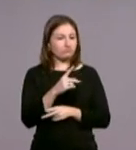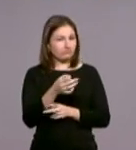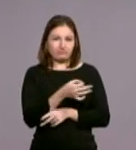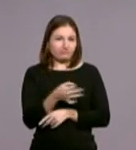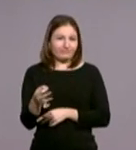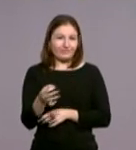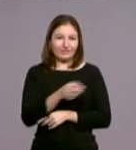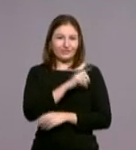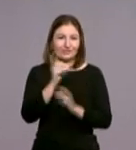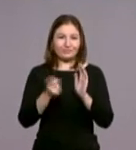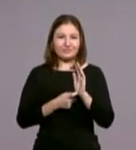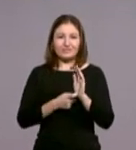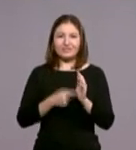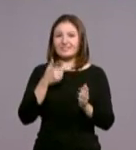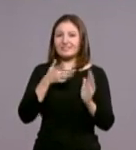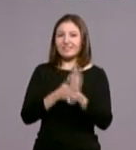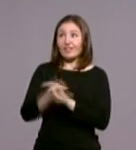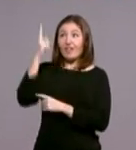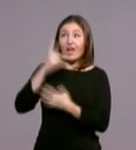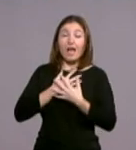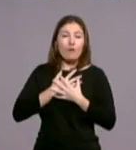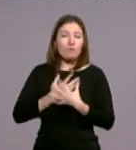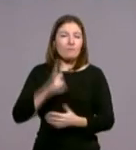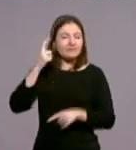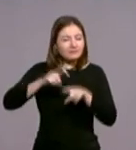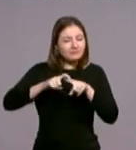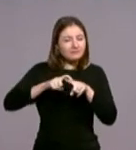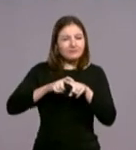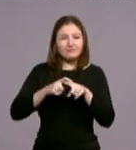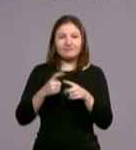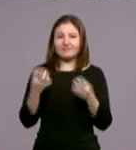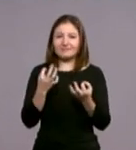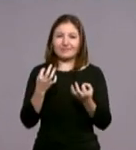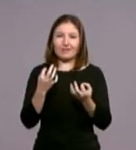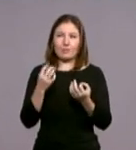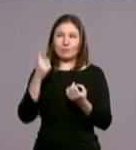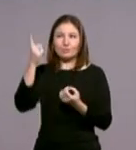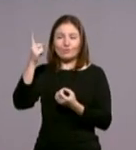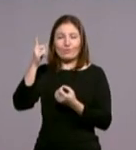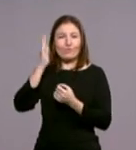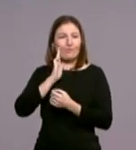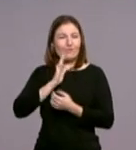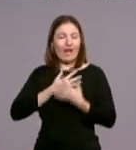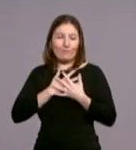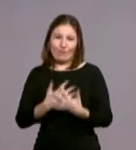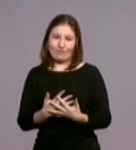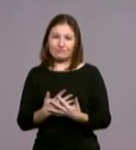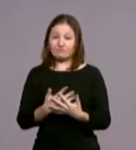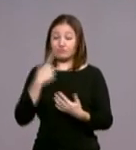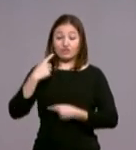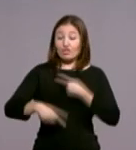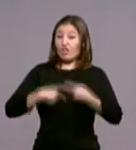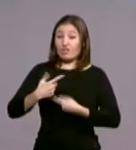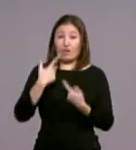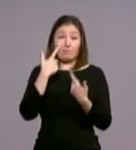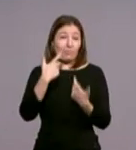Es ese rasgo del amor de Dios que más caracteriza la caridad de Dios. Y eso se vive ordinariamente